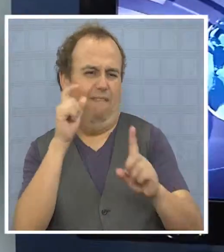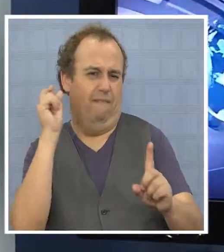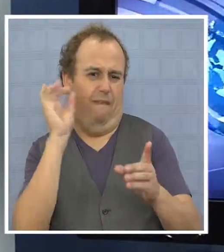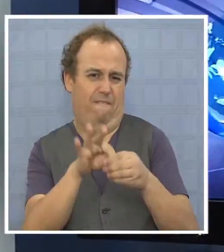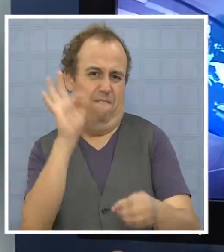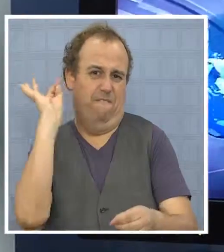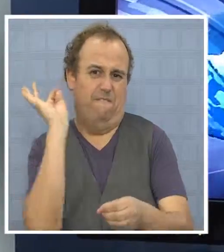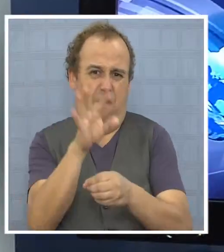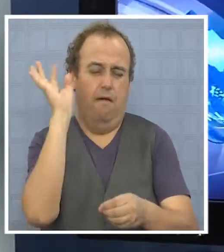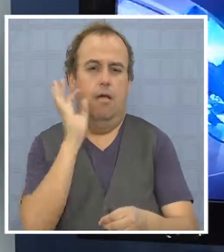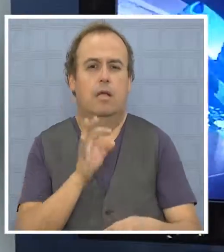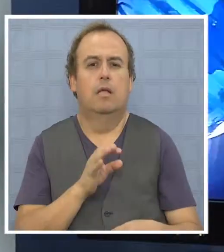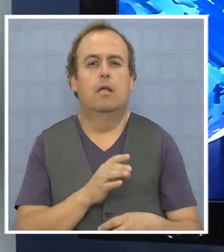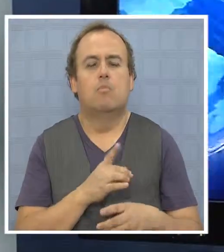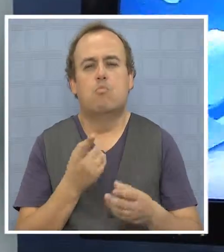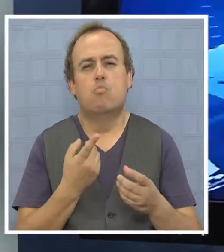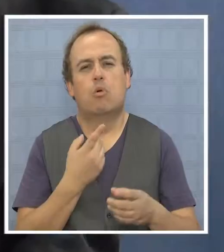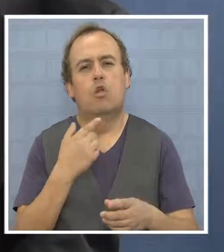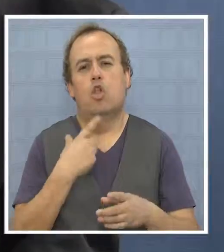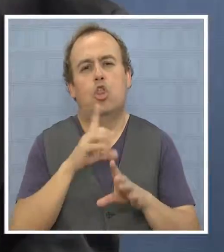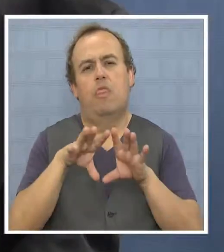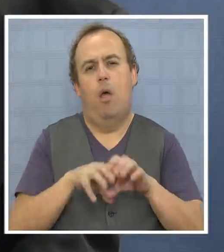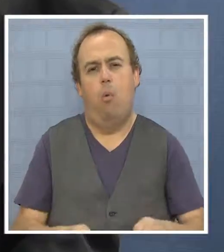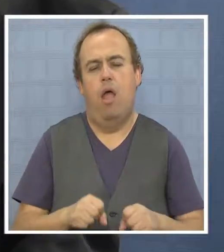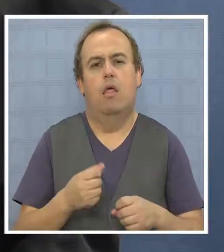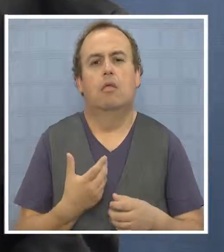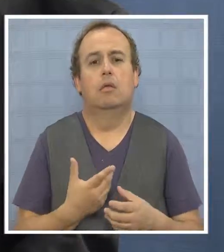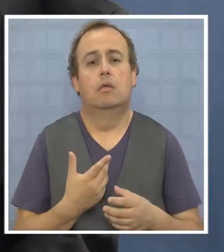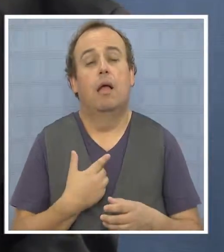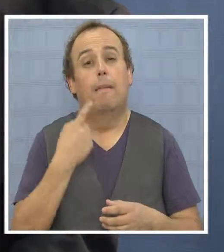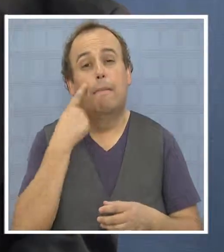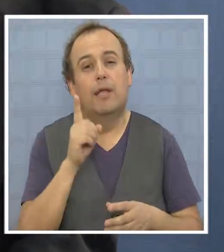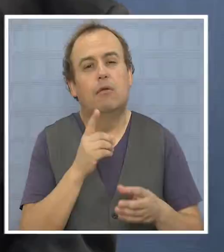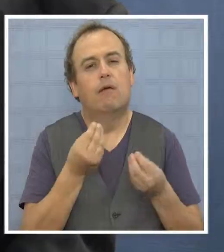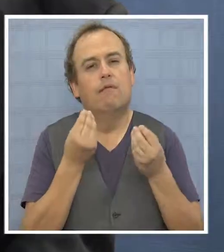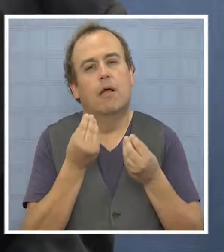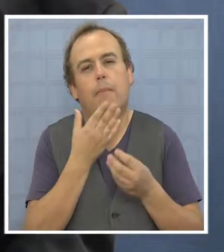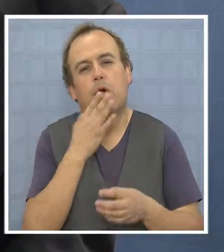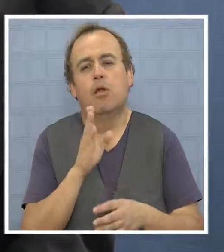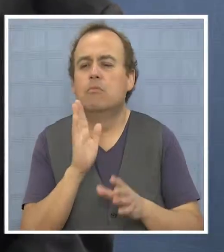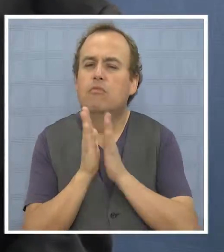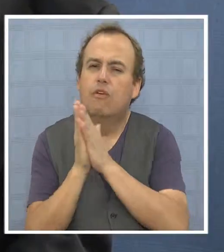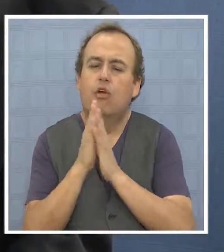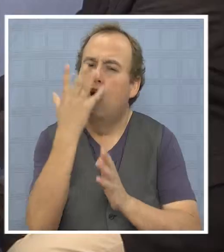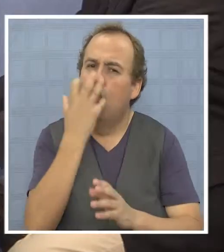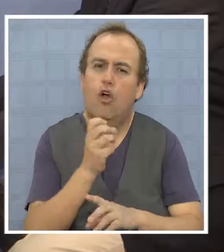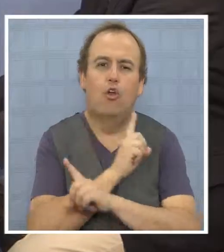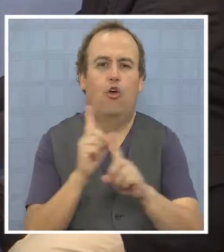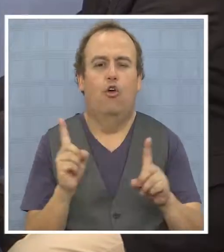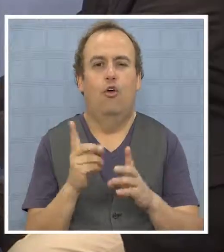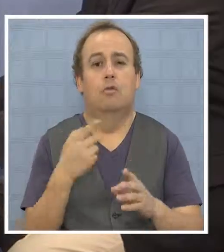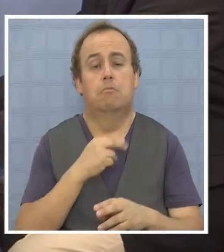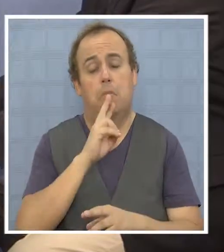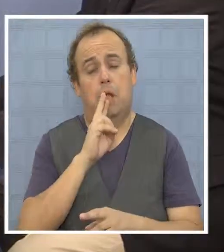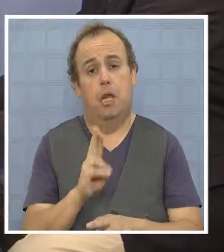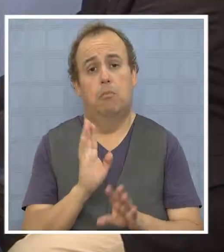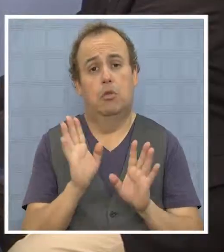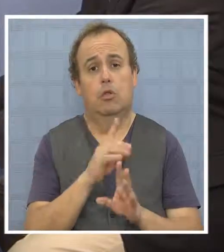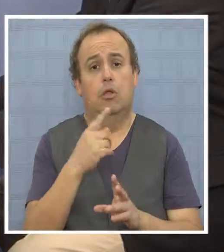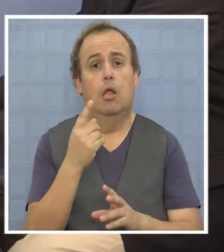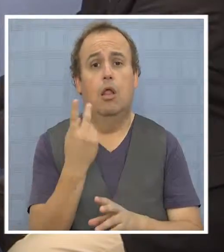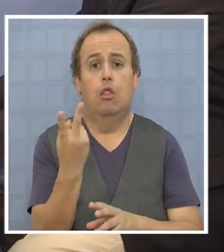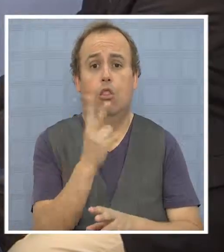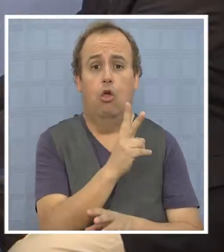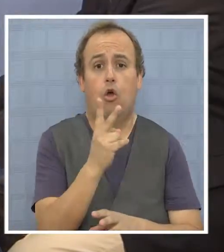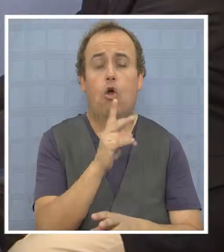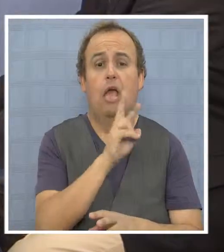y después te llama y te dice, uye, chamario, no quiero pelear, si el tema es que no estoy de acuerdo. ¿Eren buena? Sí, claro, no te enojí. La respuesta nuestra es bien